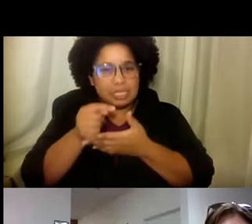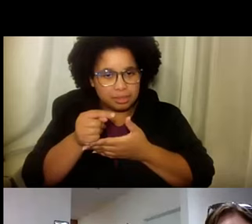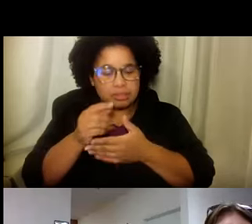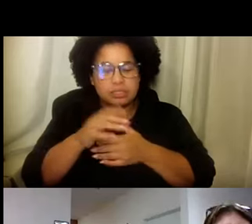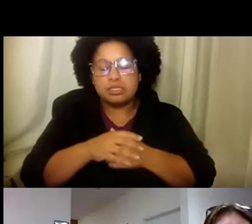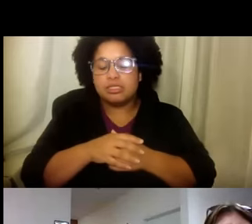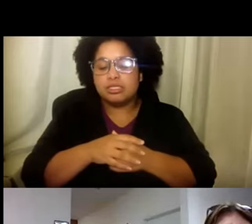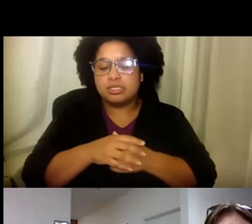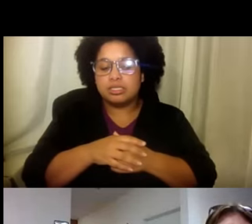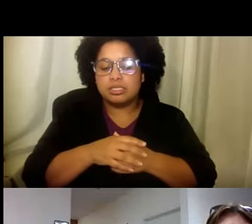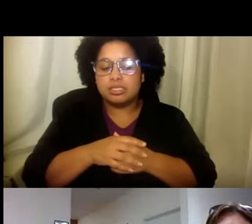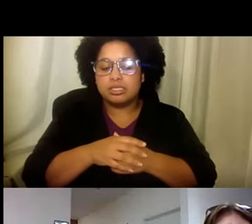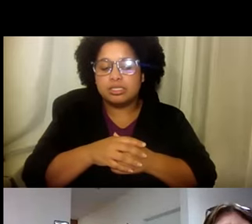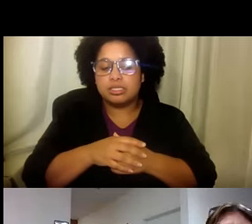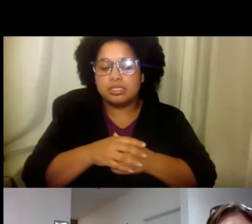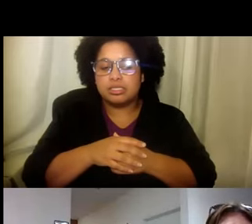Términos. médicos.